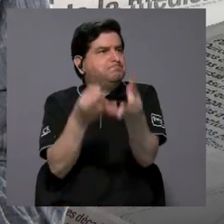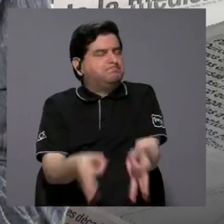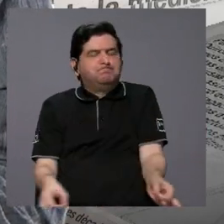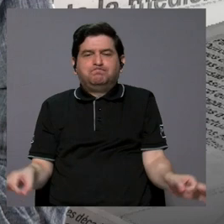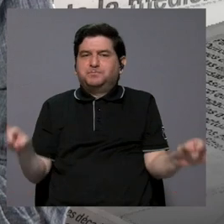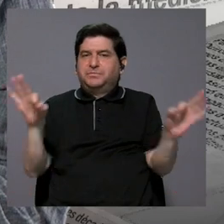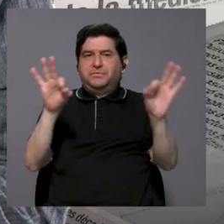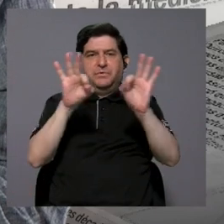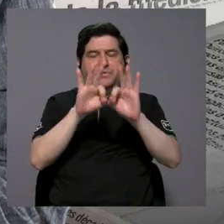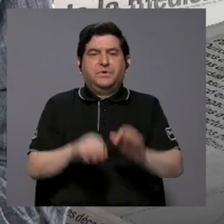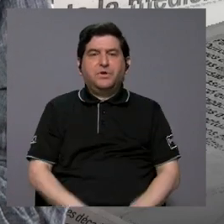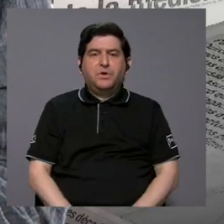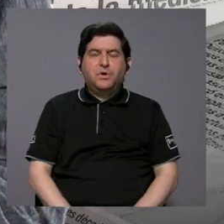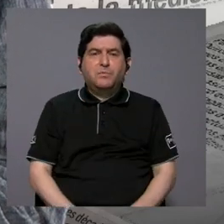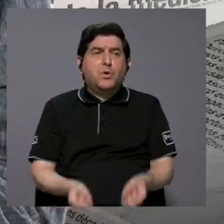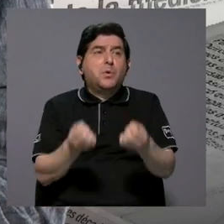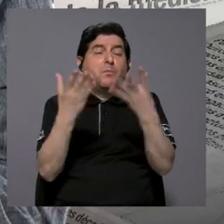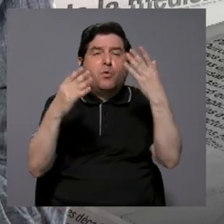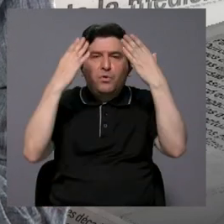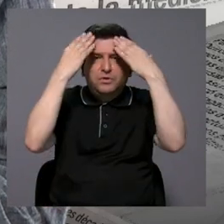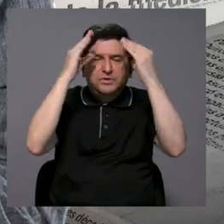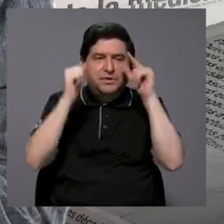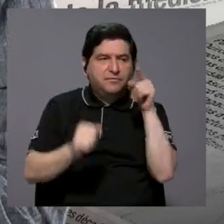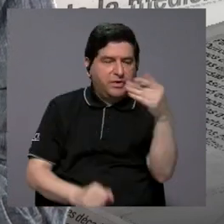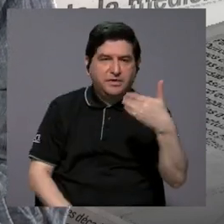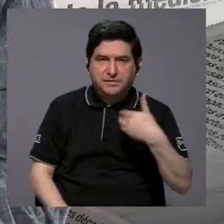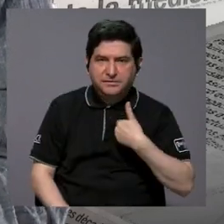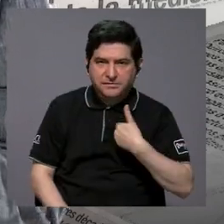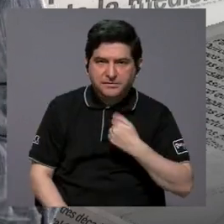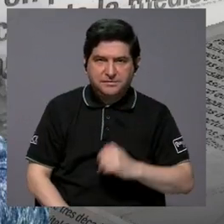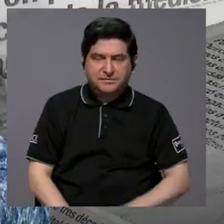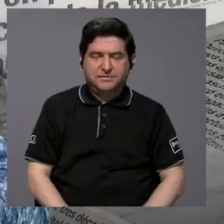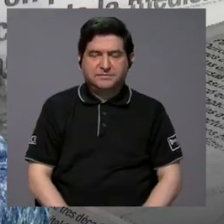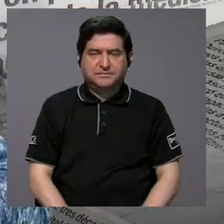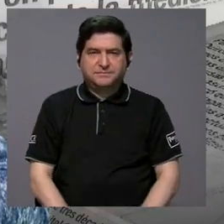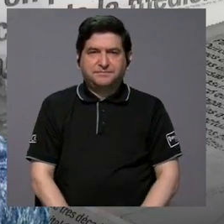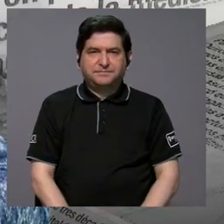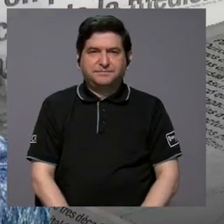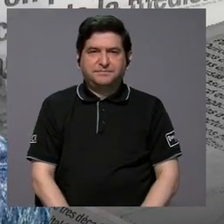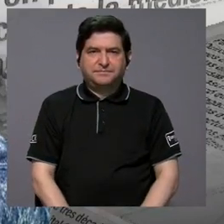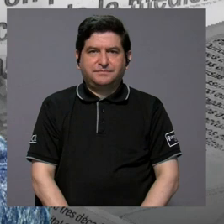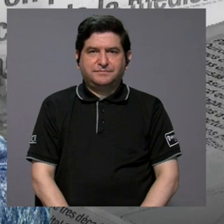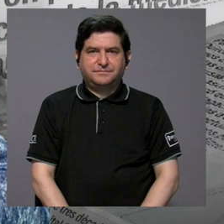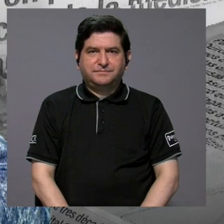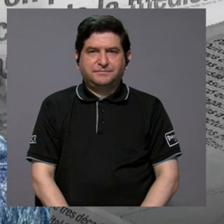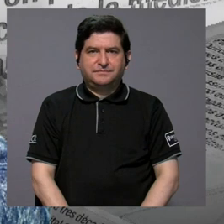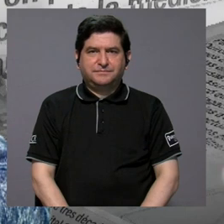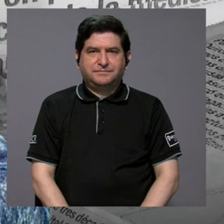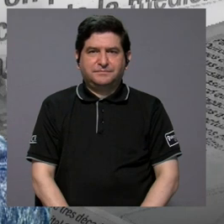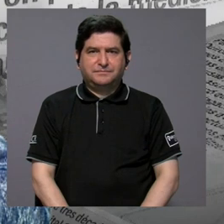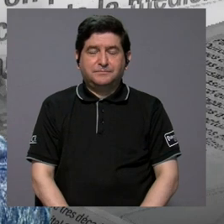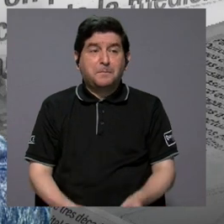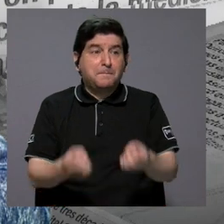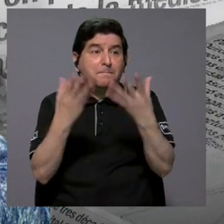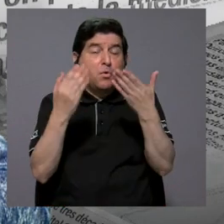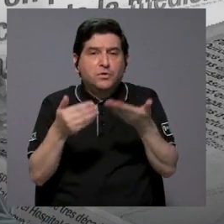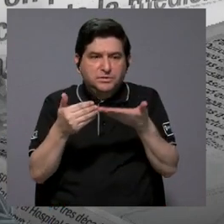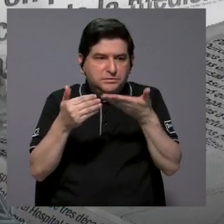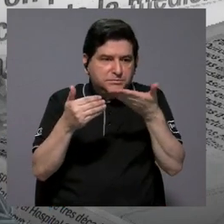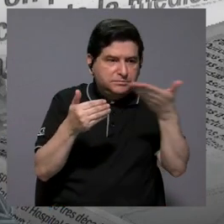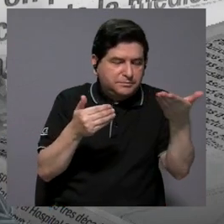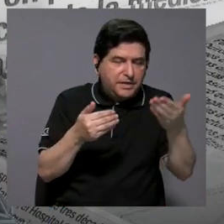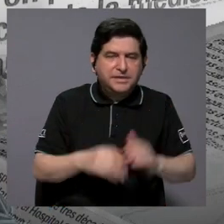por el bagaje de información que tiene, por el cúmulo de piezas